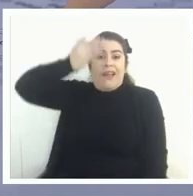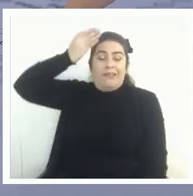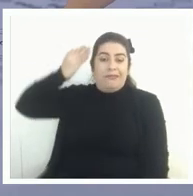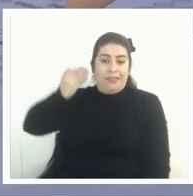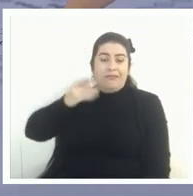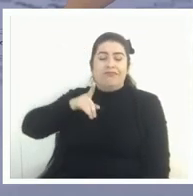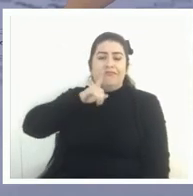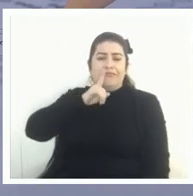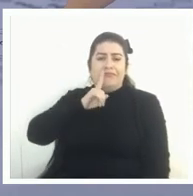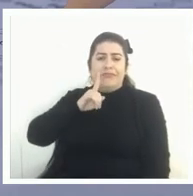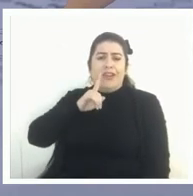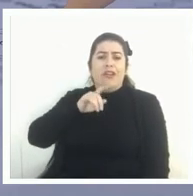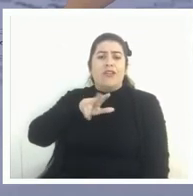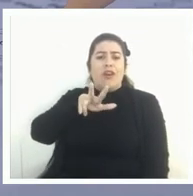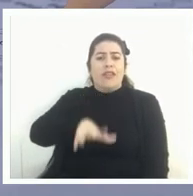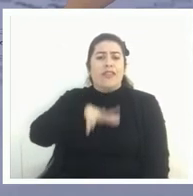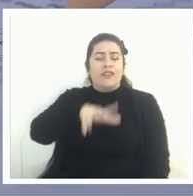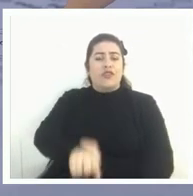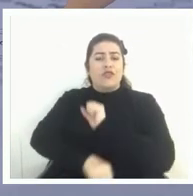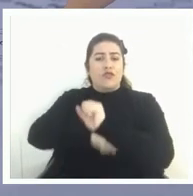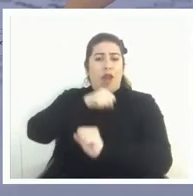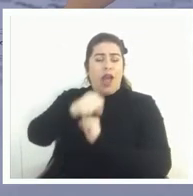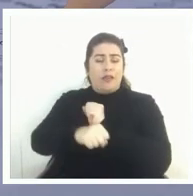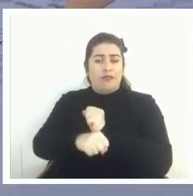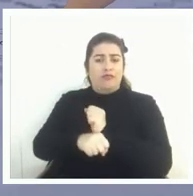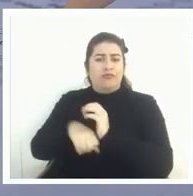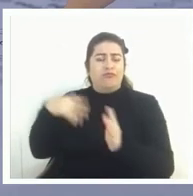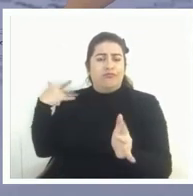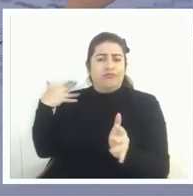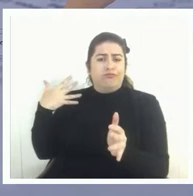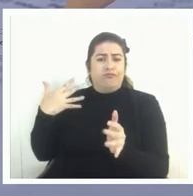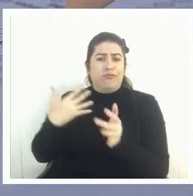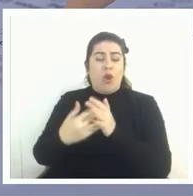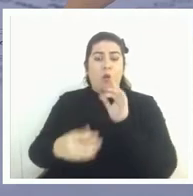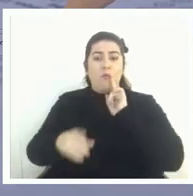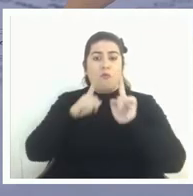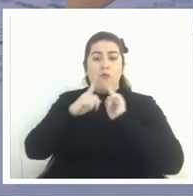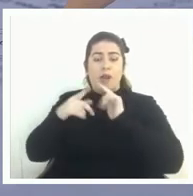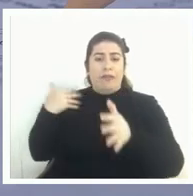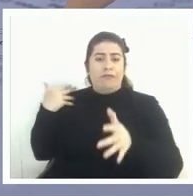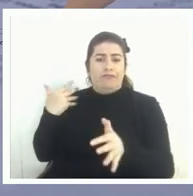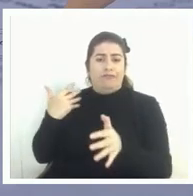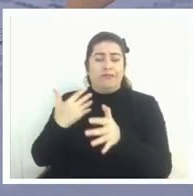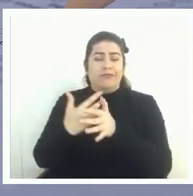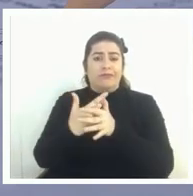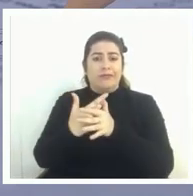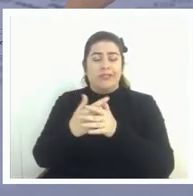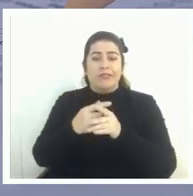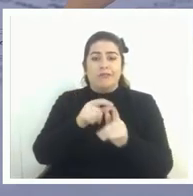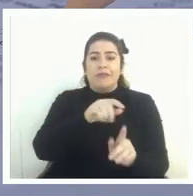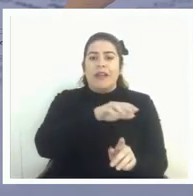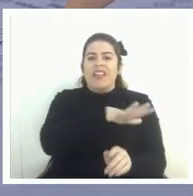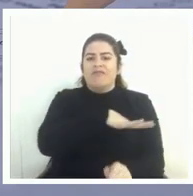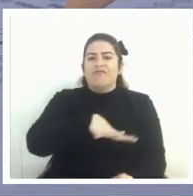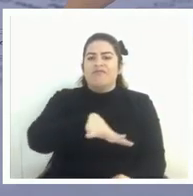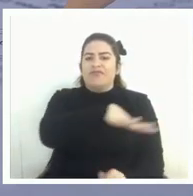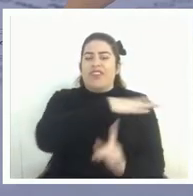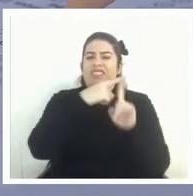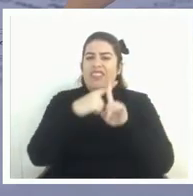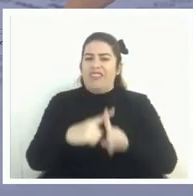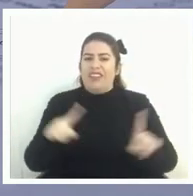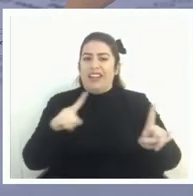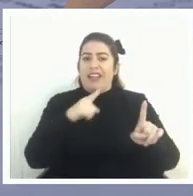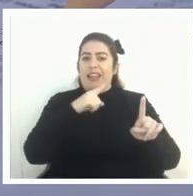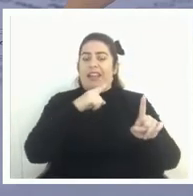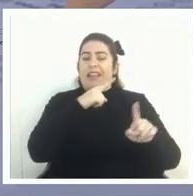largos 18 años tuvimos una prueba que se originó en un momento muy distinto de la historia de